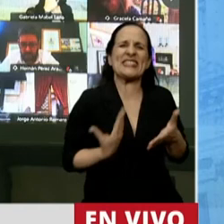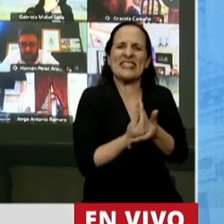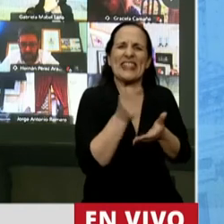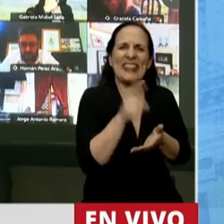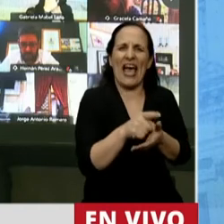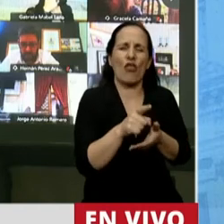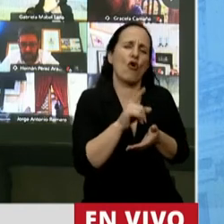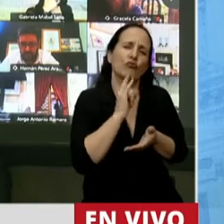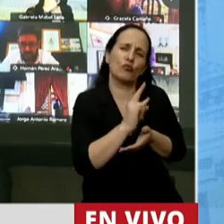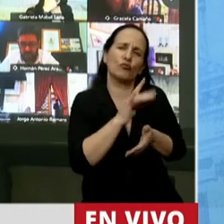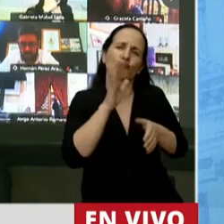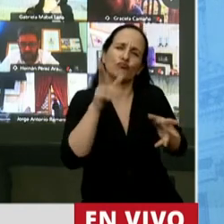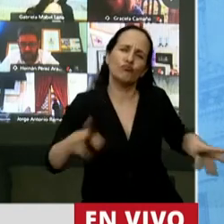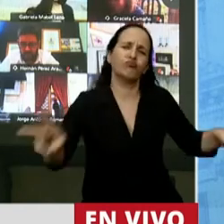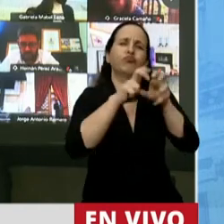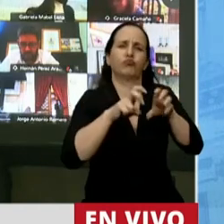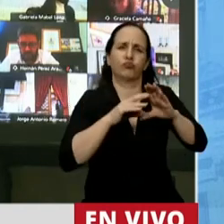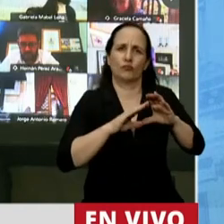se apropie de todo este tributo.